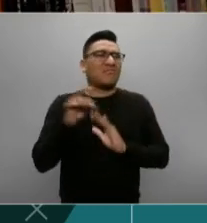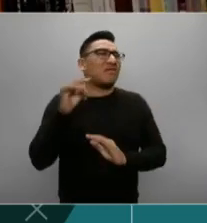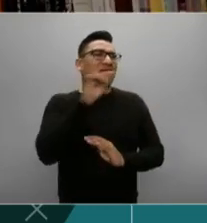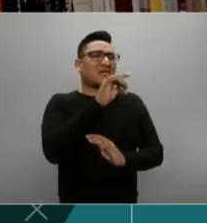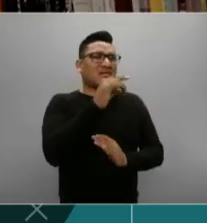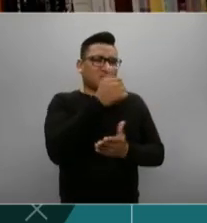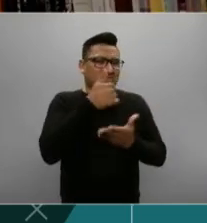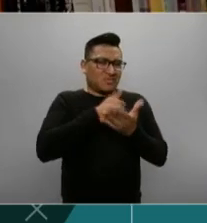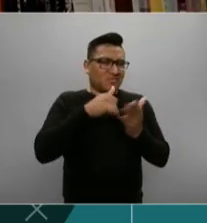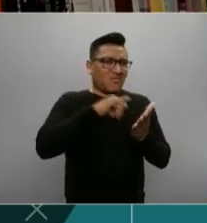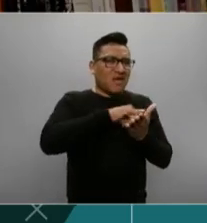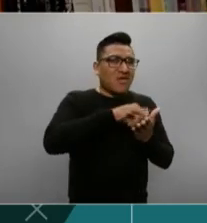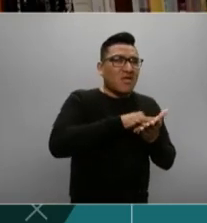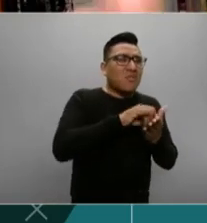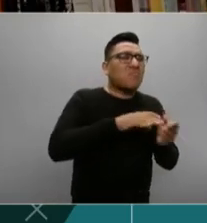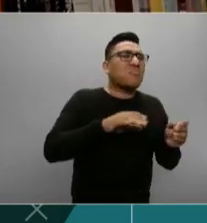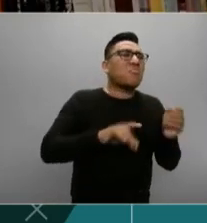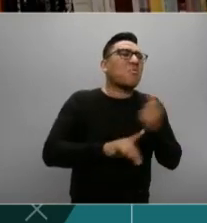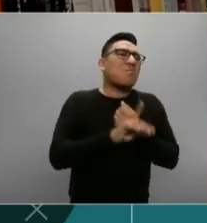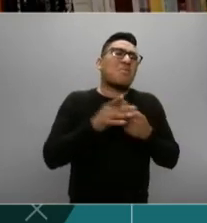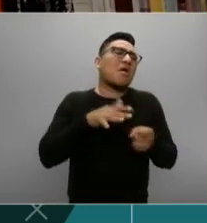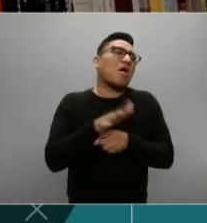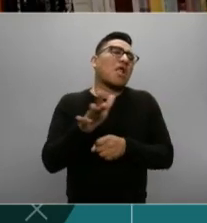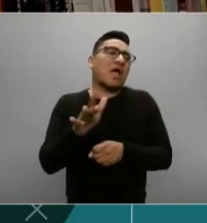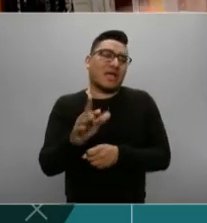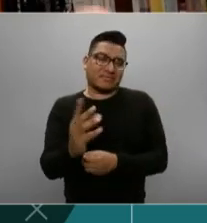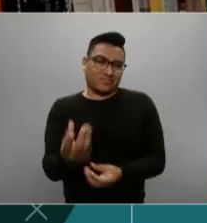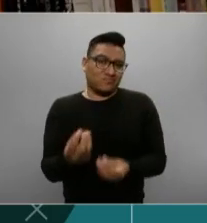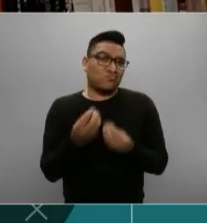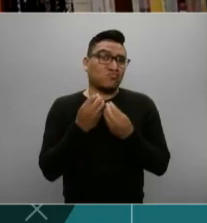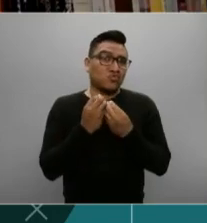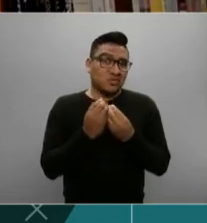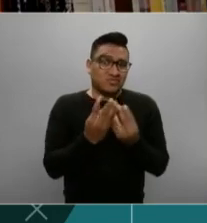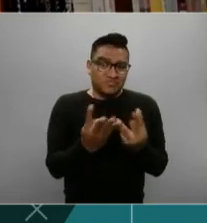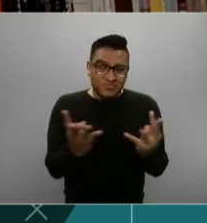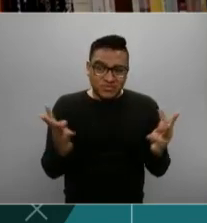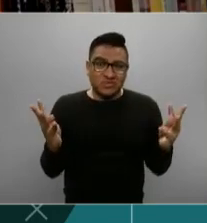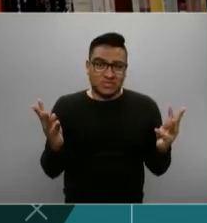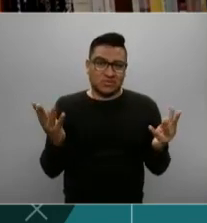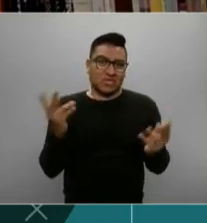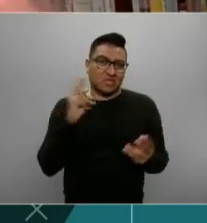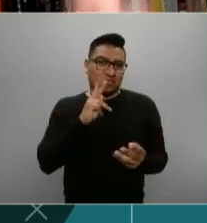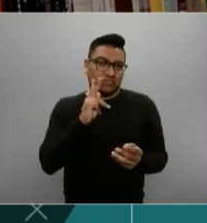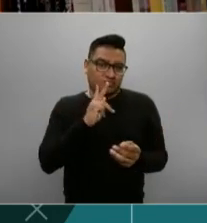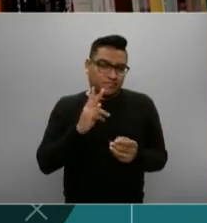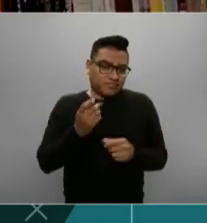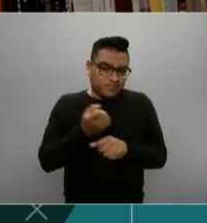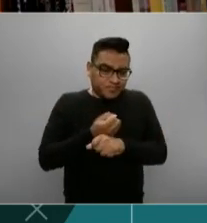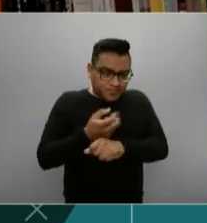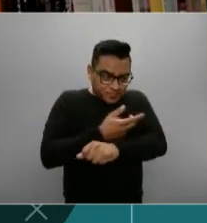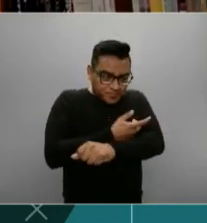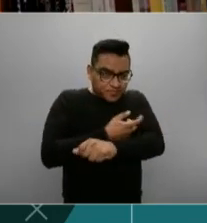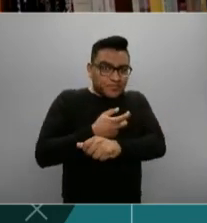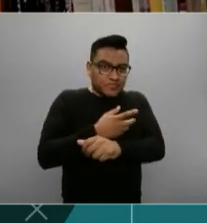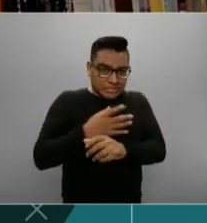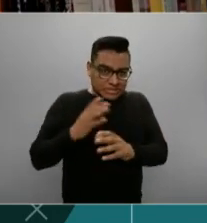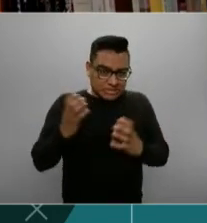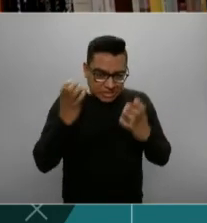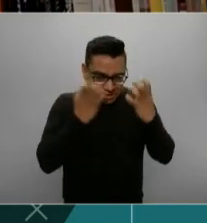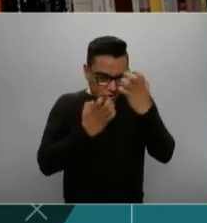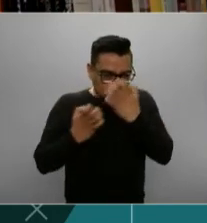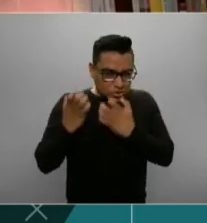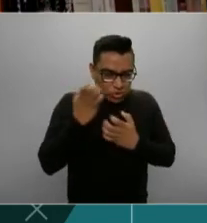del problema fue que muchísima gente, ahora con todas las pruebas que se están haciendo, se ha ido detectando cada vez más